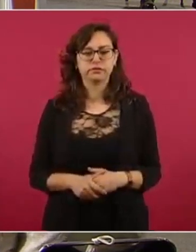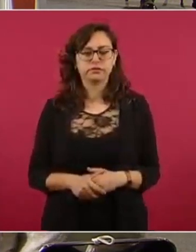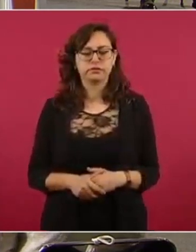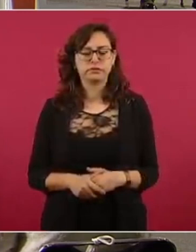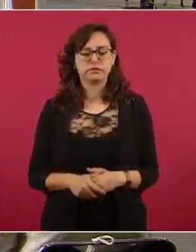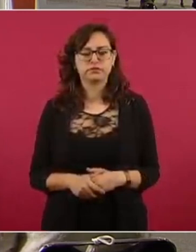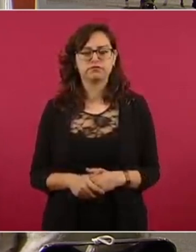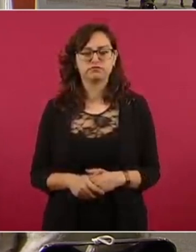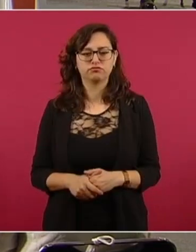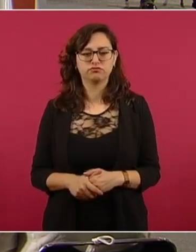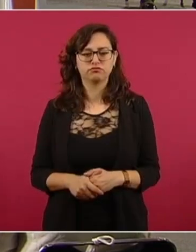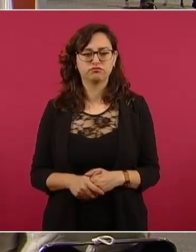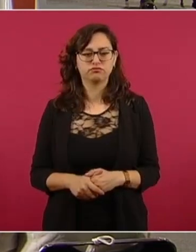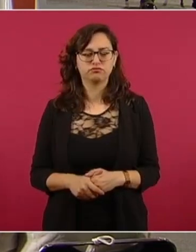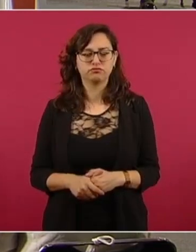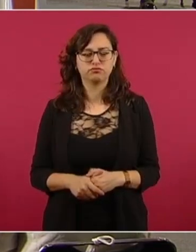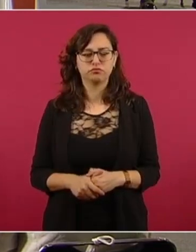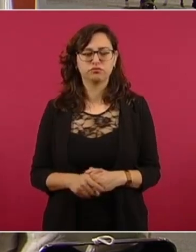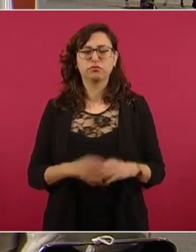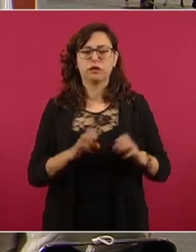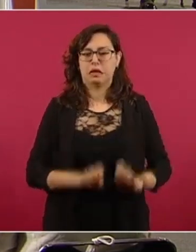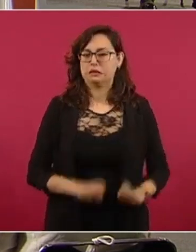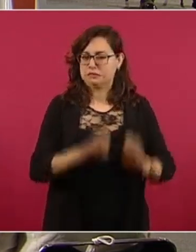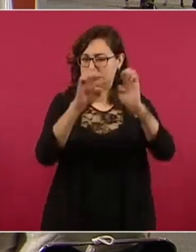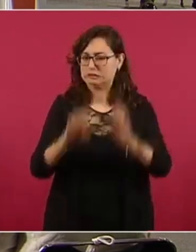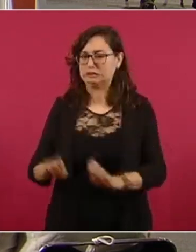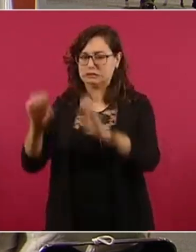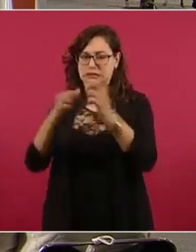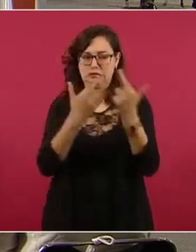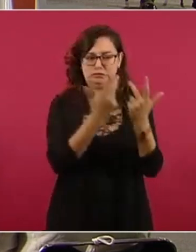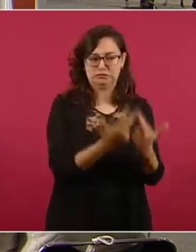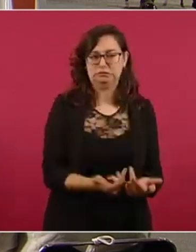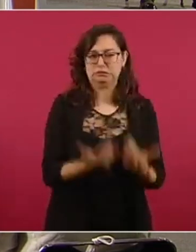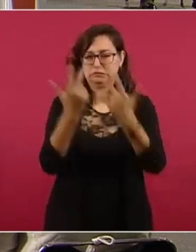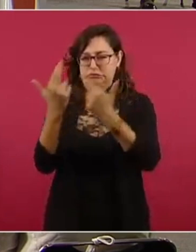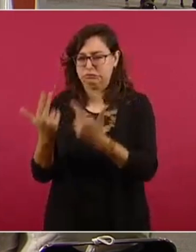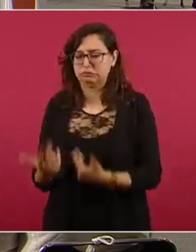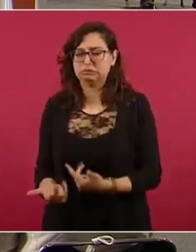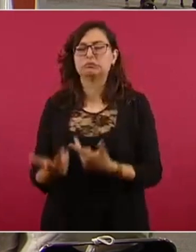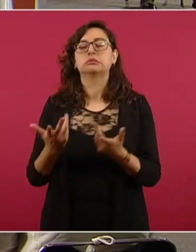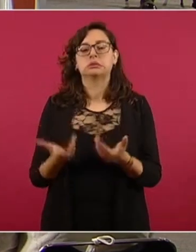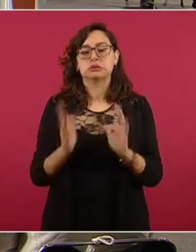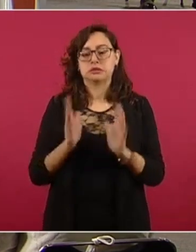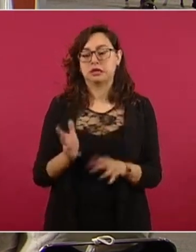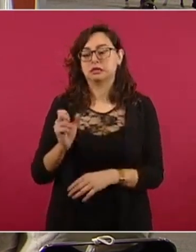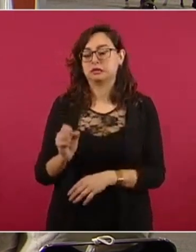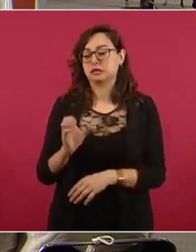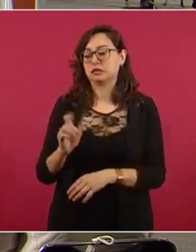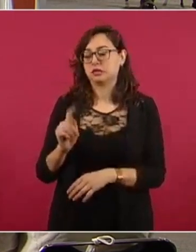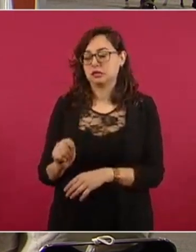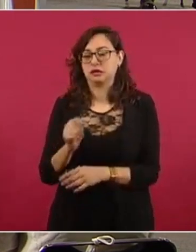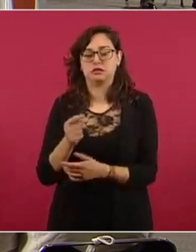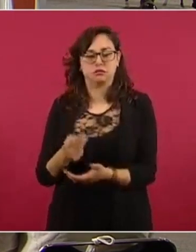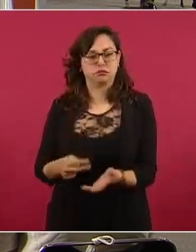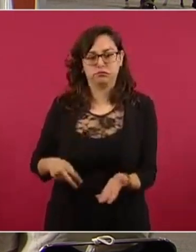efectos del invierno. Ahí la sectaría de comunicaciones y transportes ha estado trabajando también desde